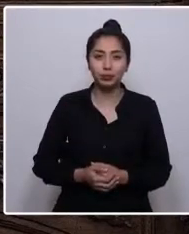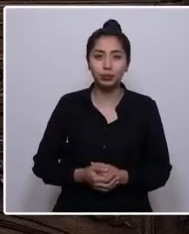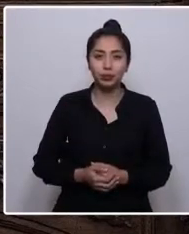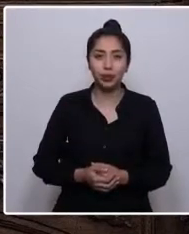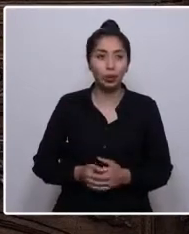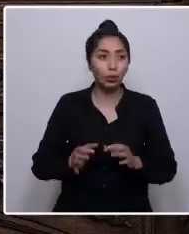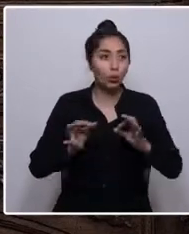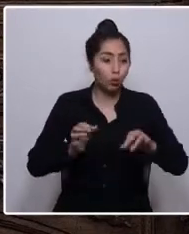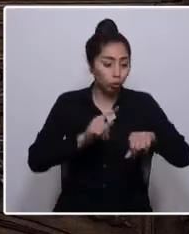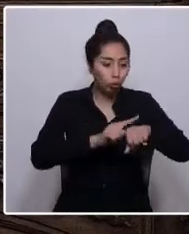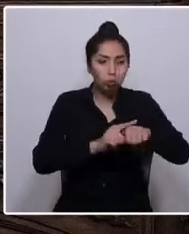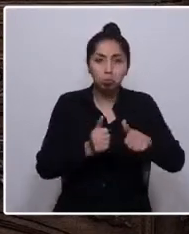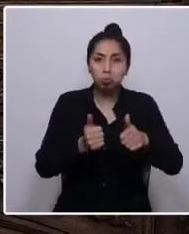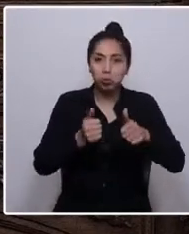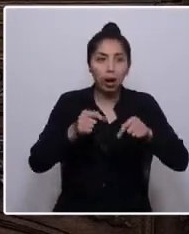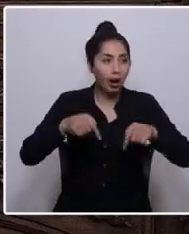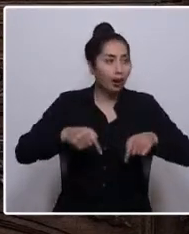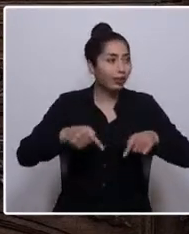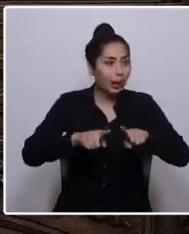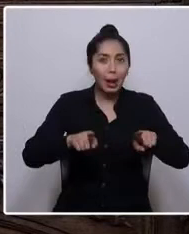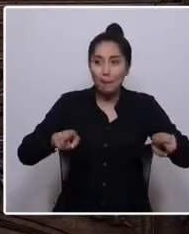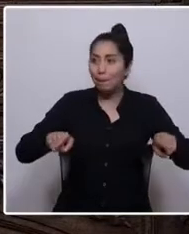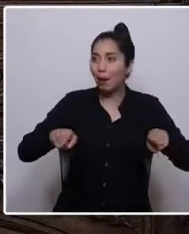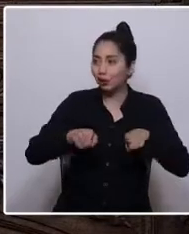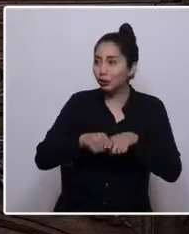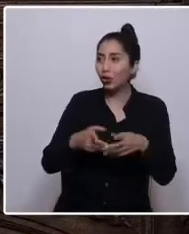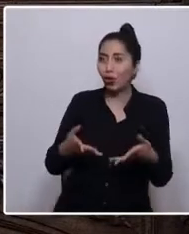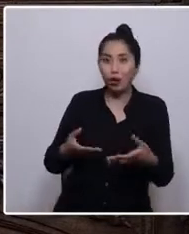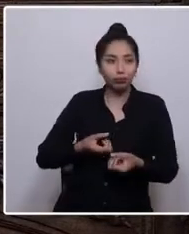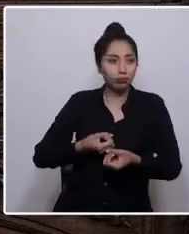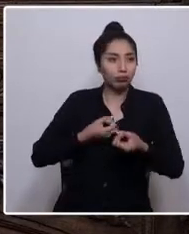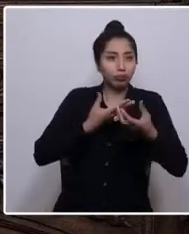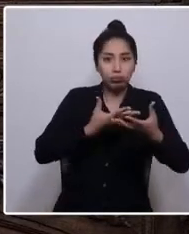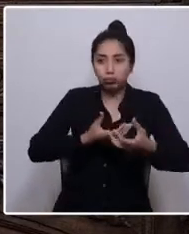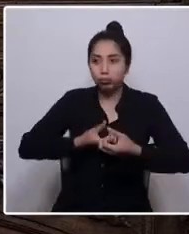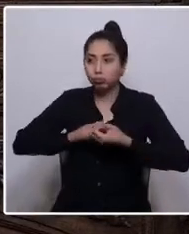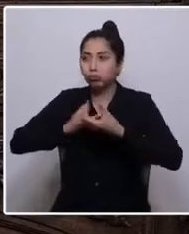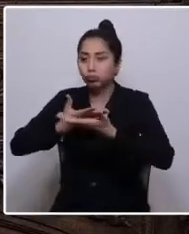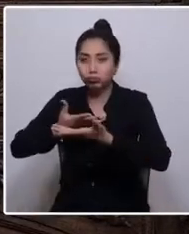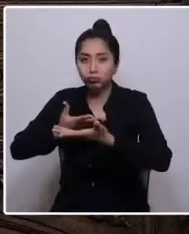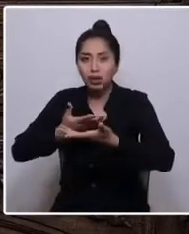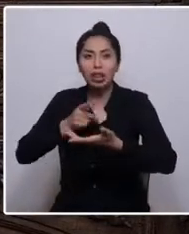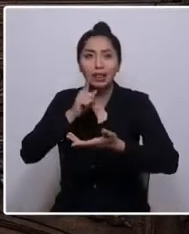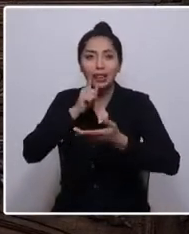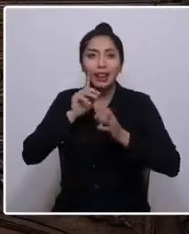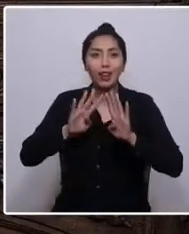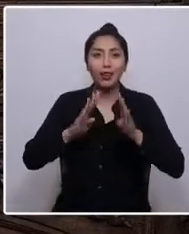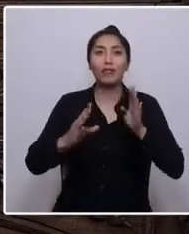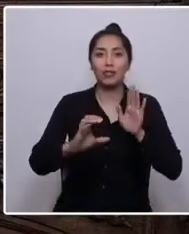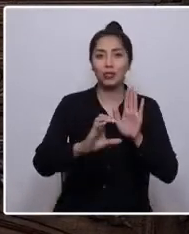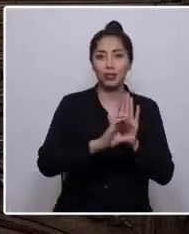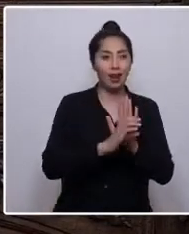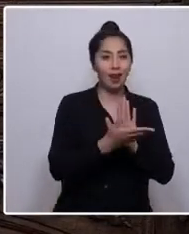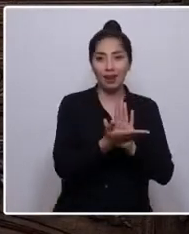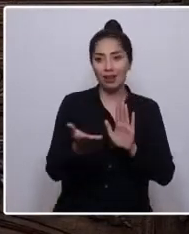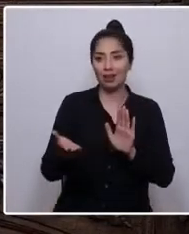este espacio de manifestación de los propios convencionales constituyentes.